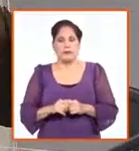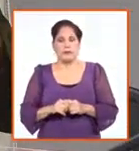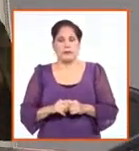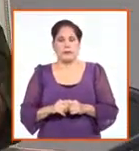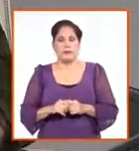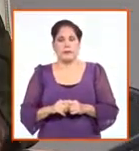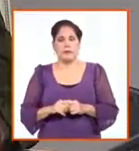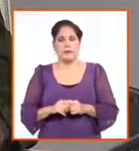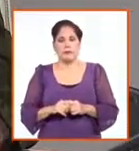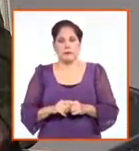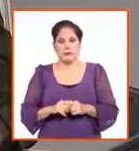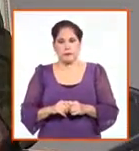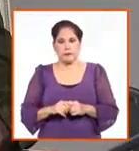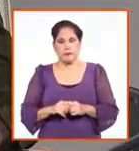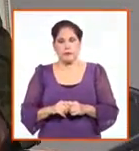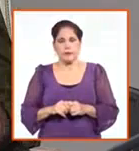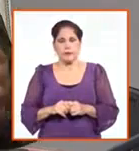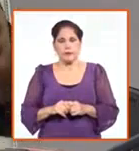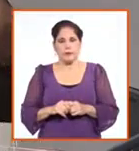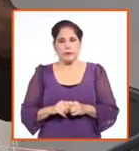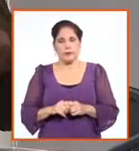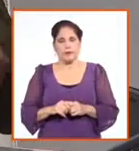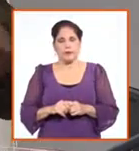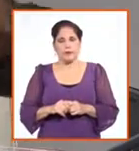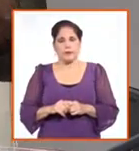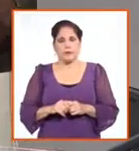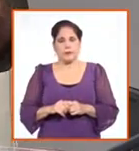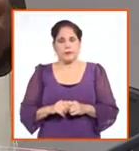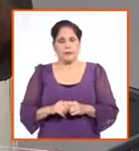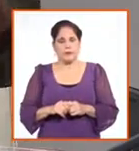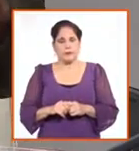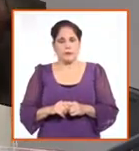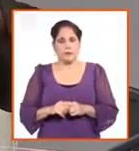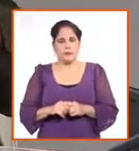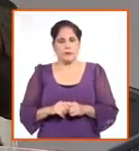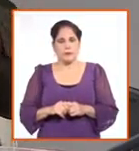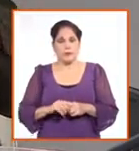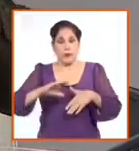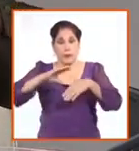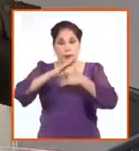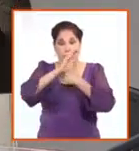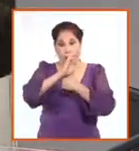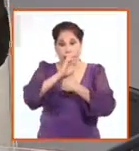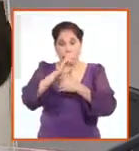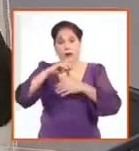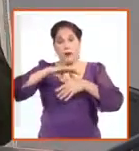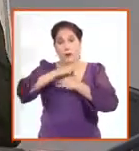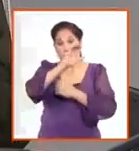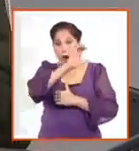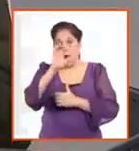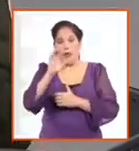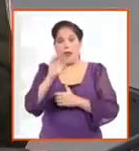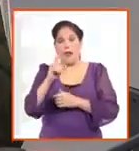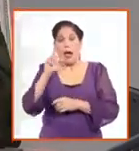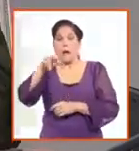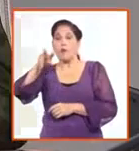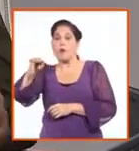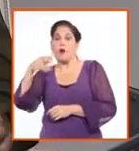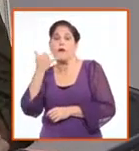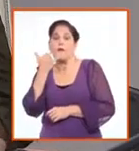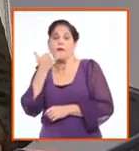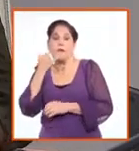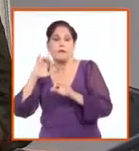Incluso se crea un mecanismo entre mi red y el ministerio del interior para localizar a los familiares. En